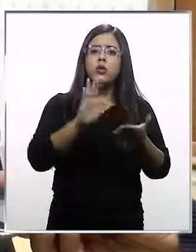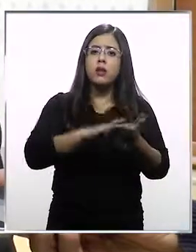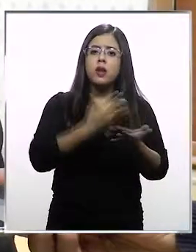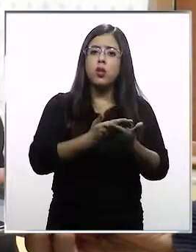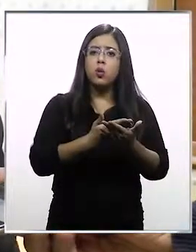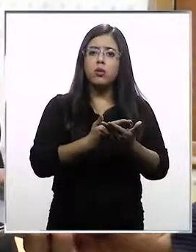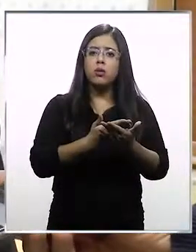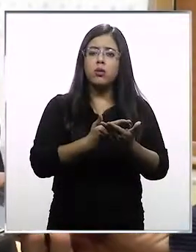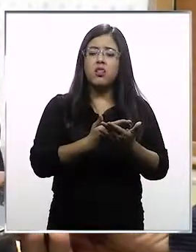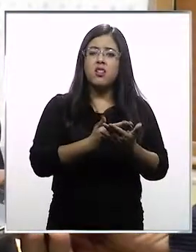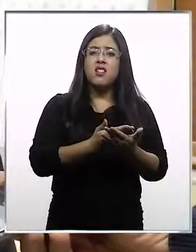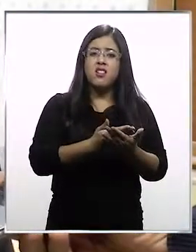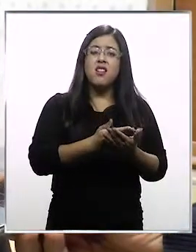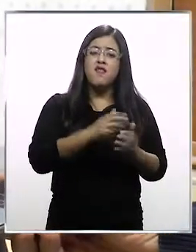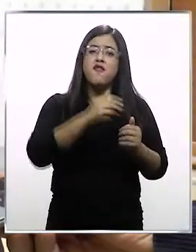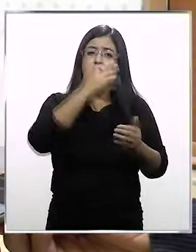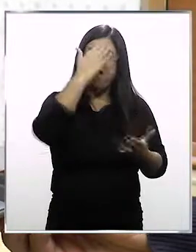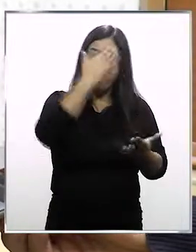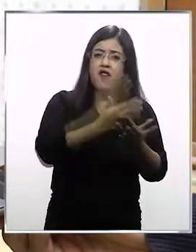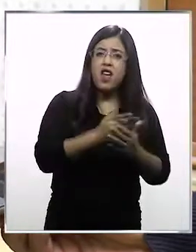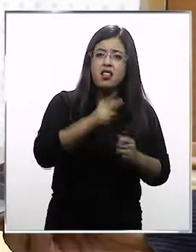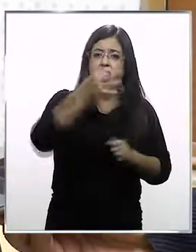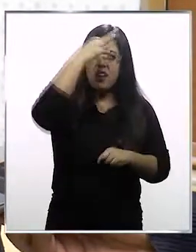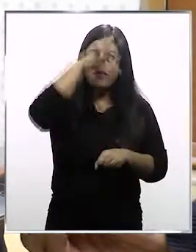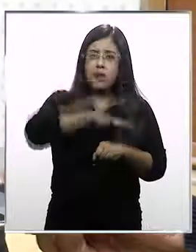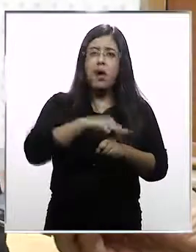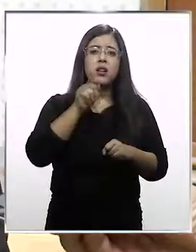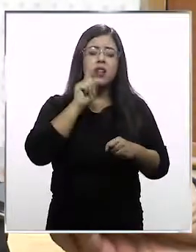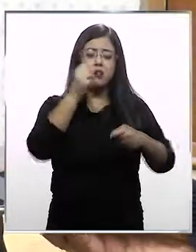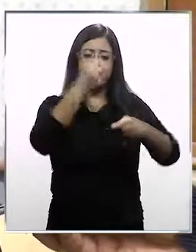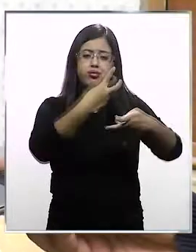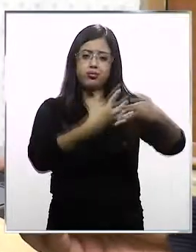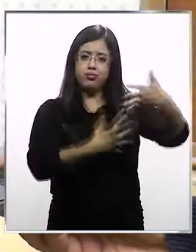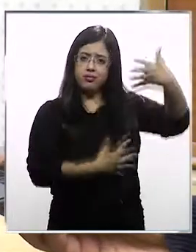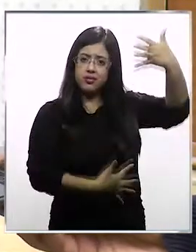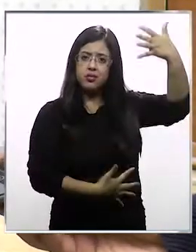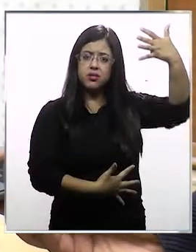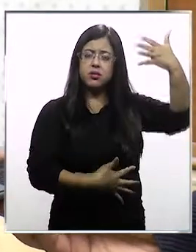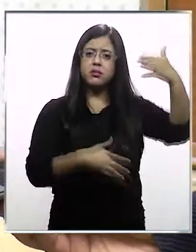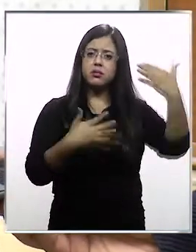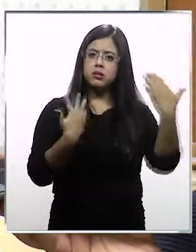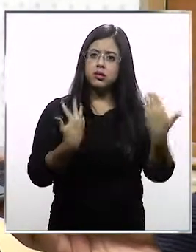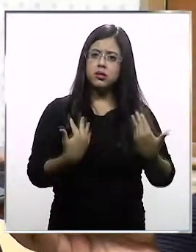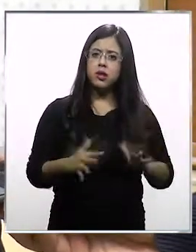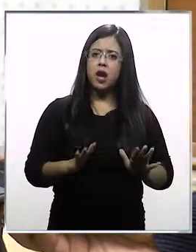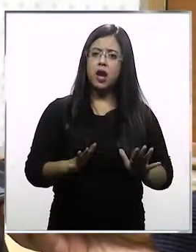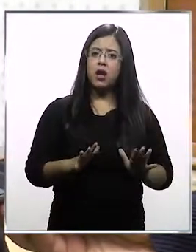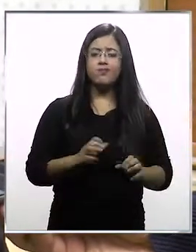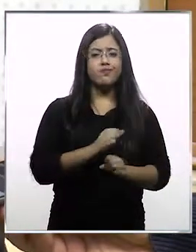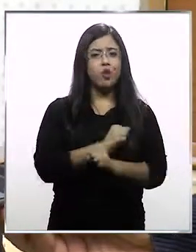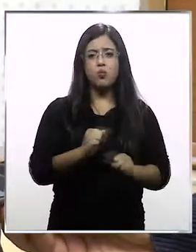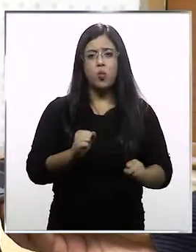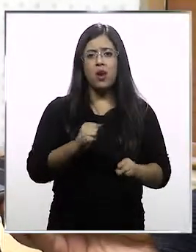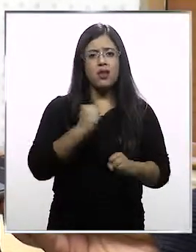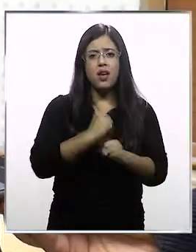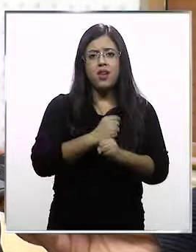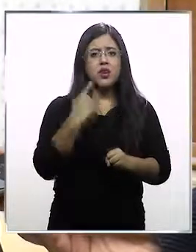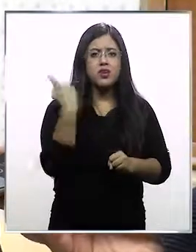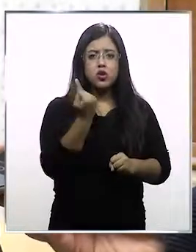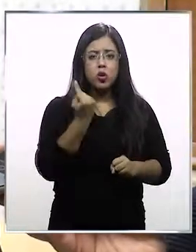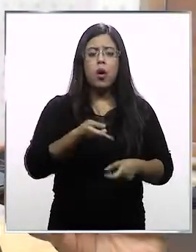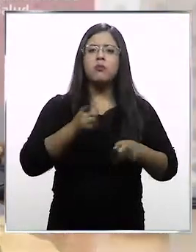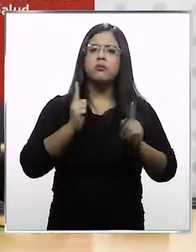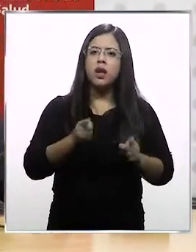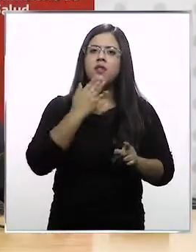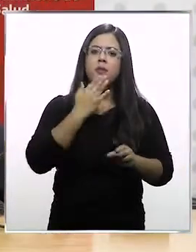sector salud solo frente a esta patología que tiene múltiples factores, ¿cierto? Demasiadas dimensiones no